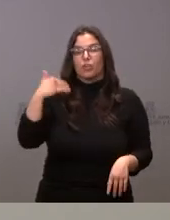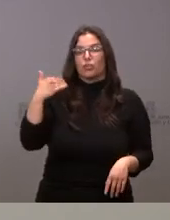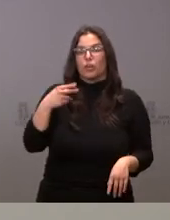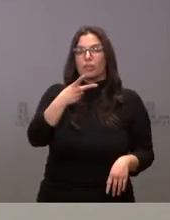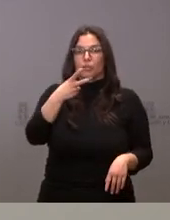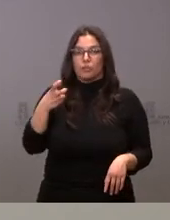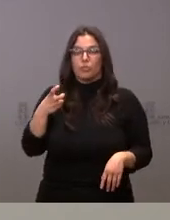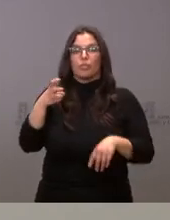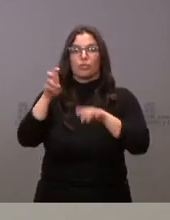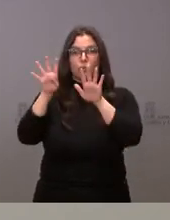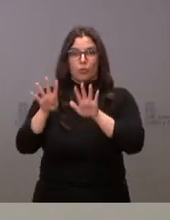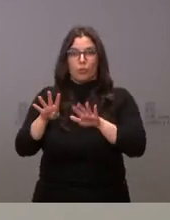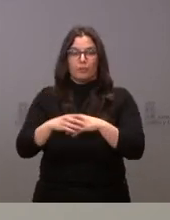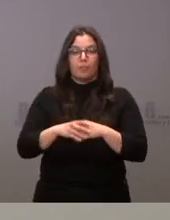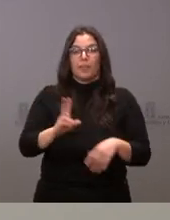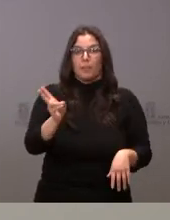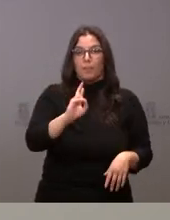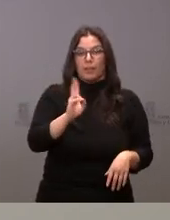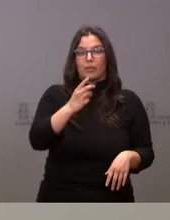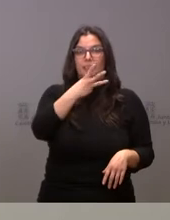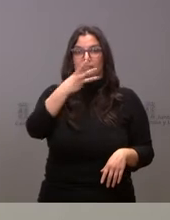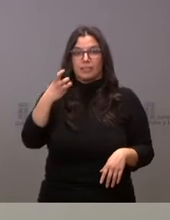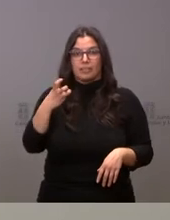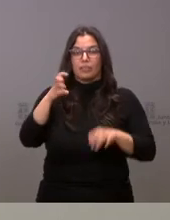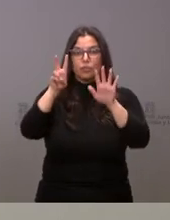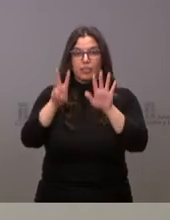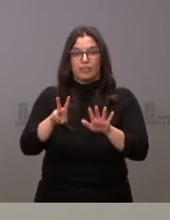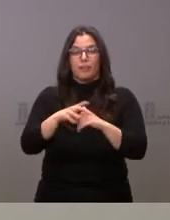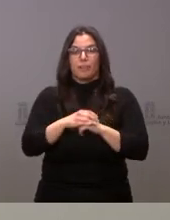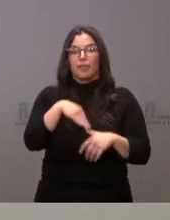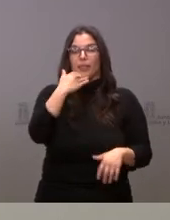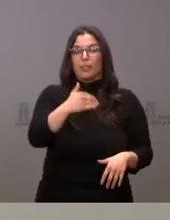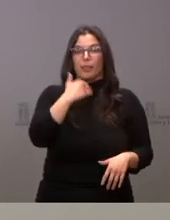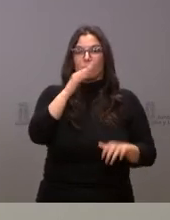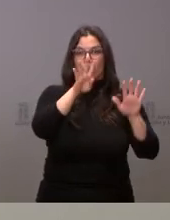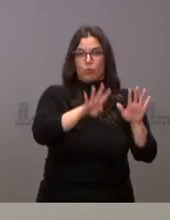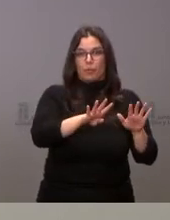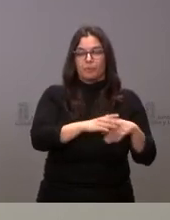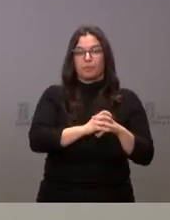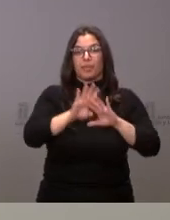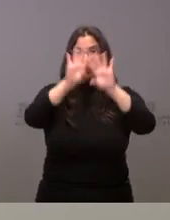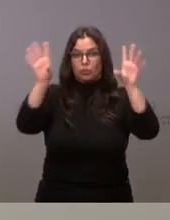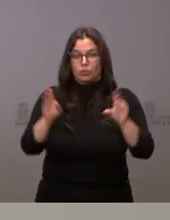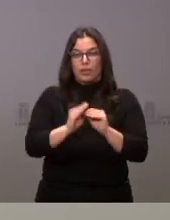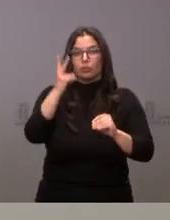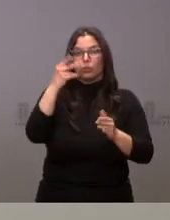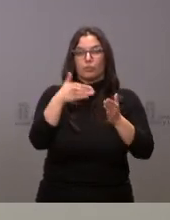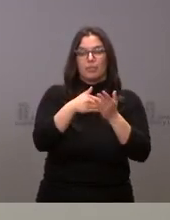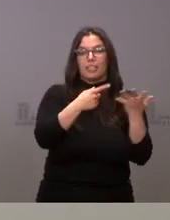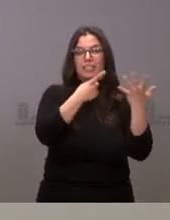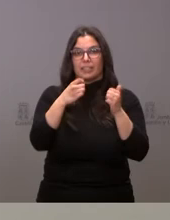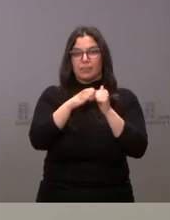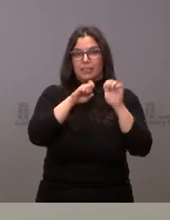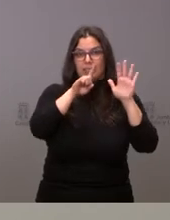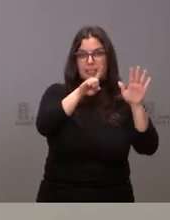209 Valladolid 307 y Zamora 9 total 2.626